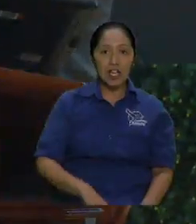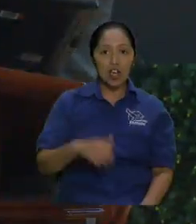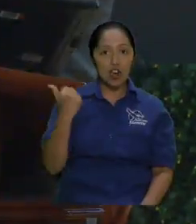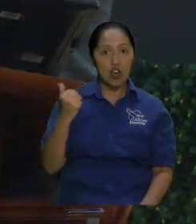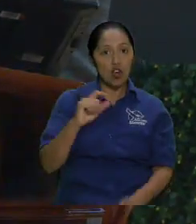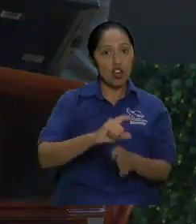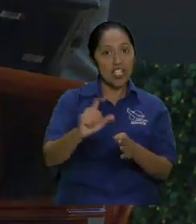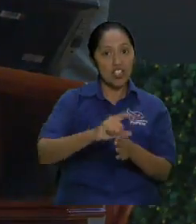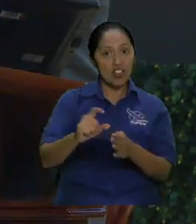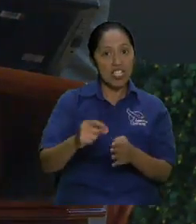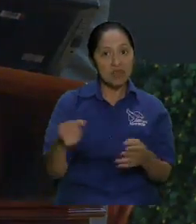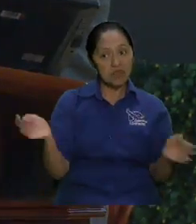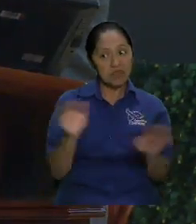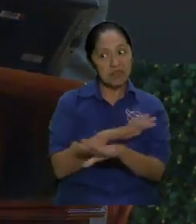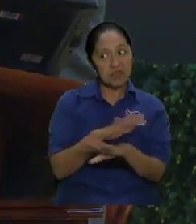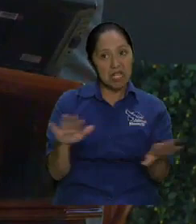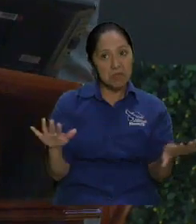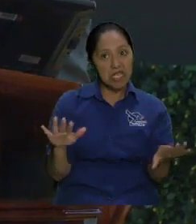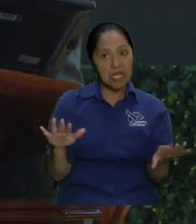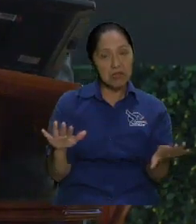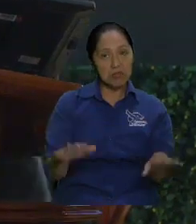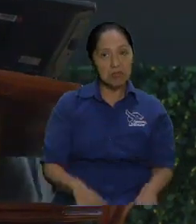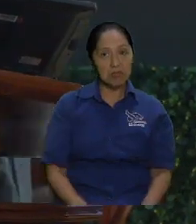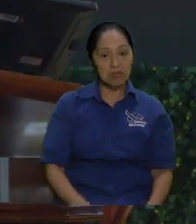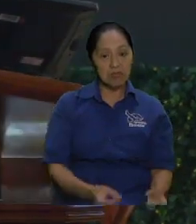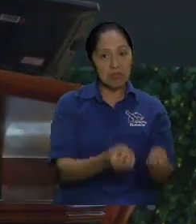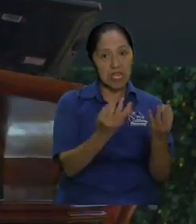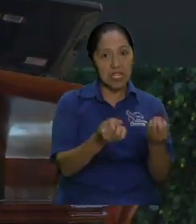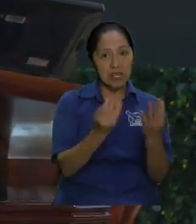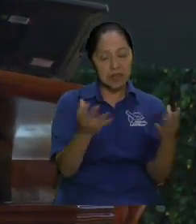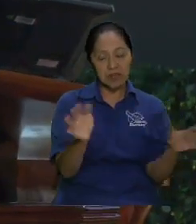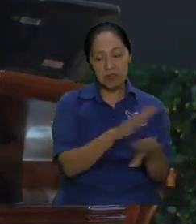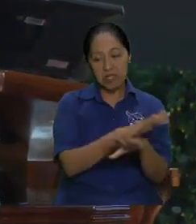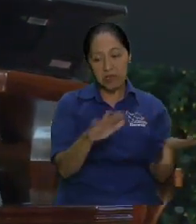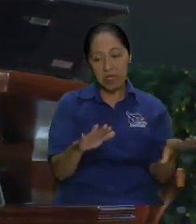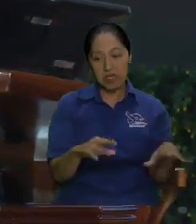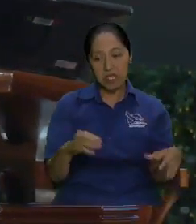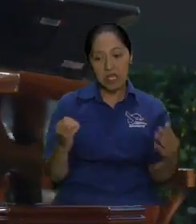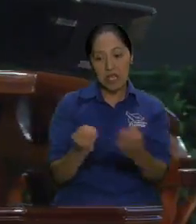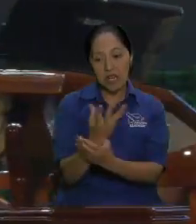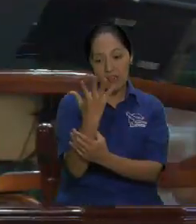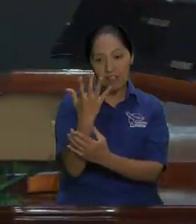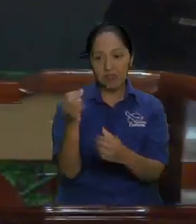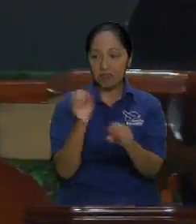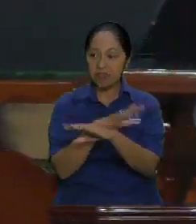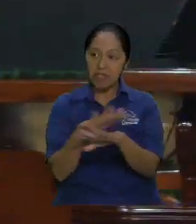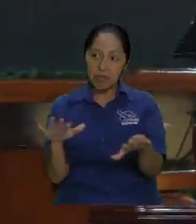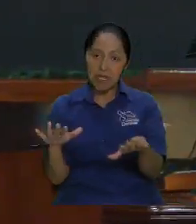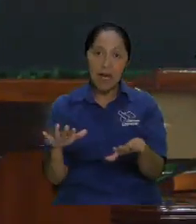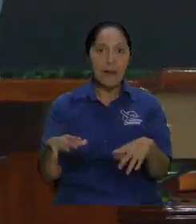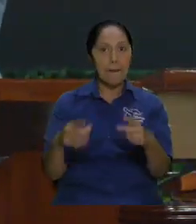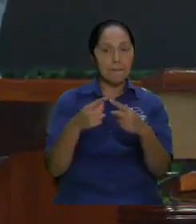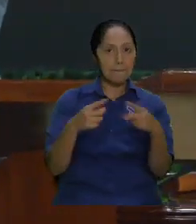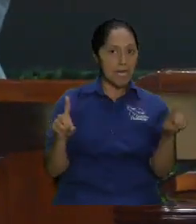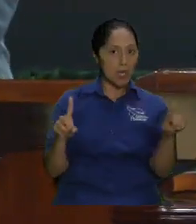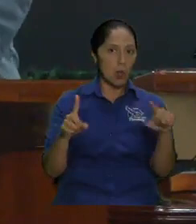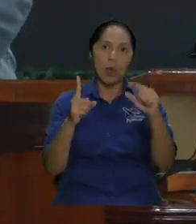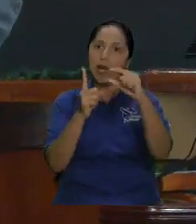sécase la hierba marchítase la flor pero la palabra del Dios nuestro